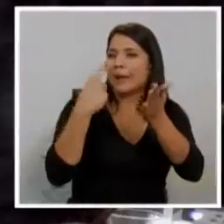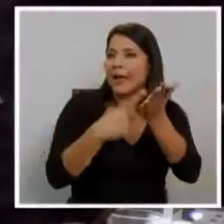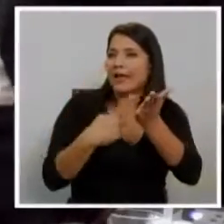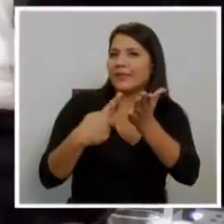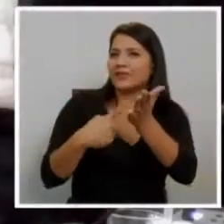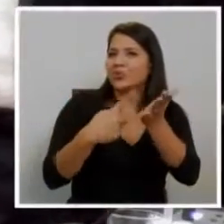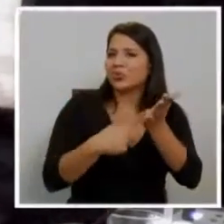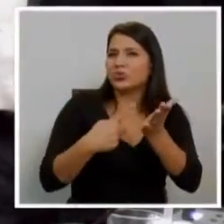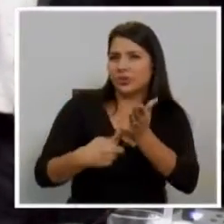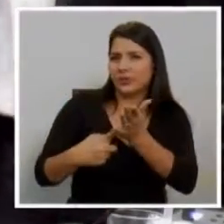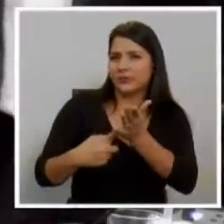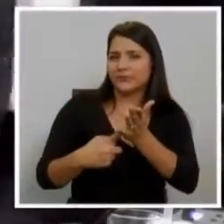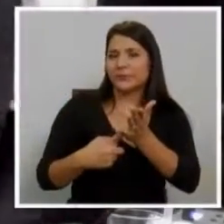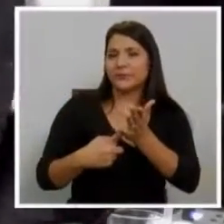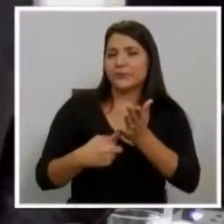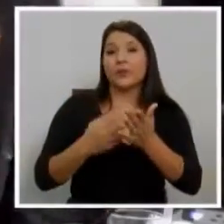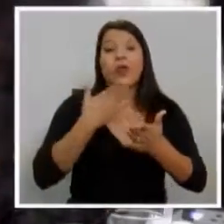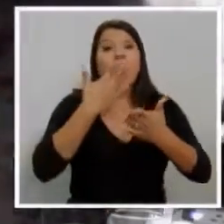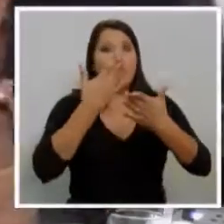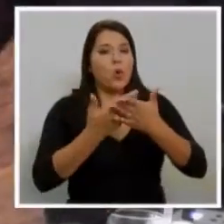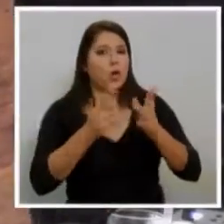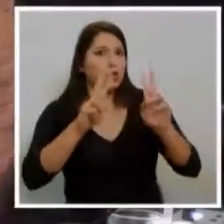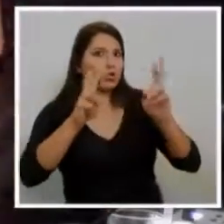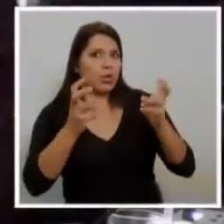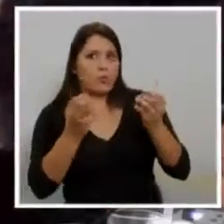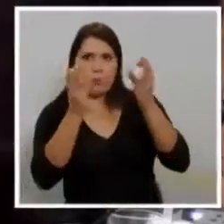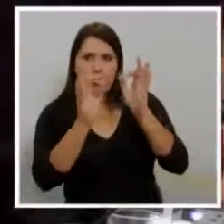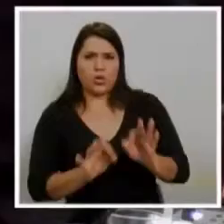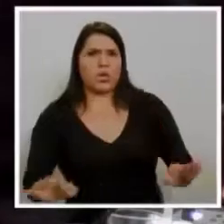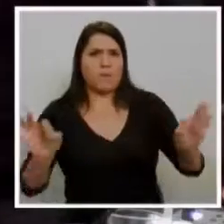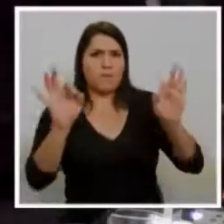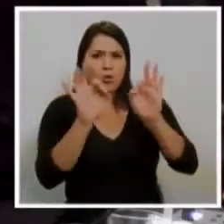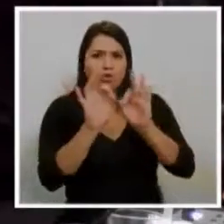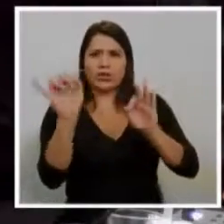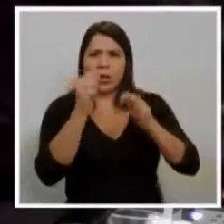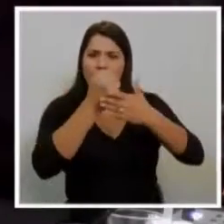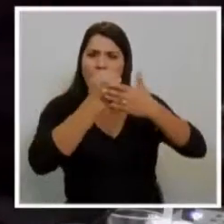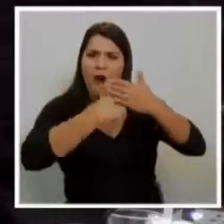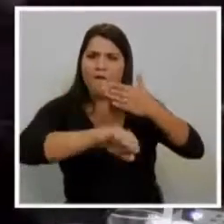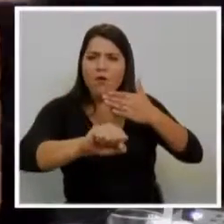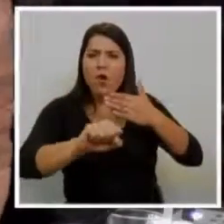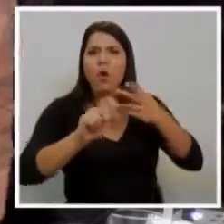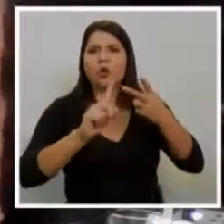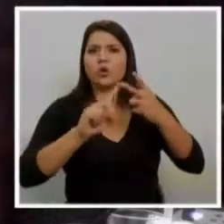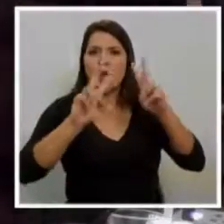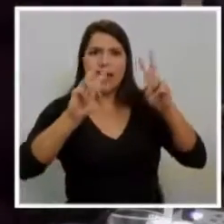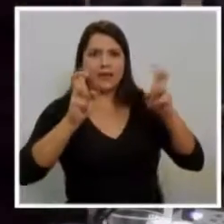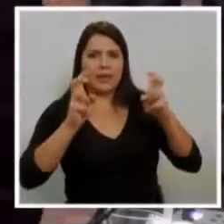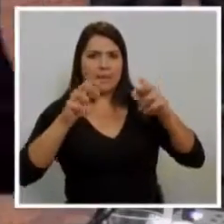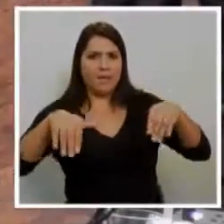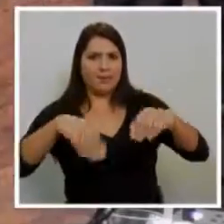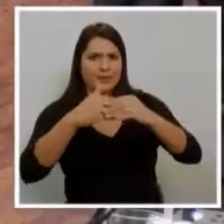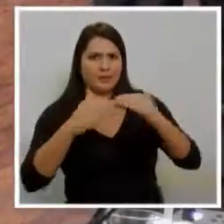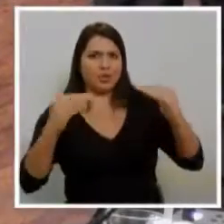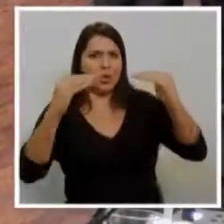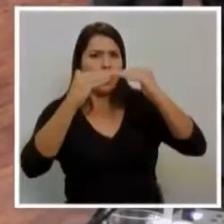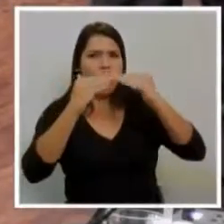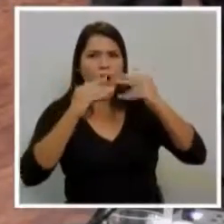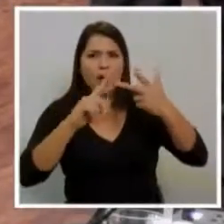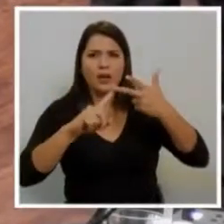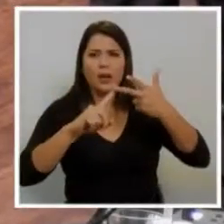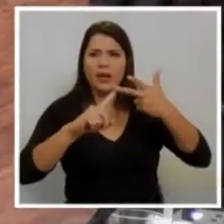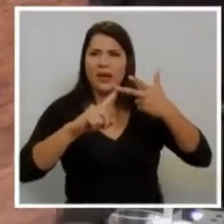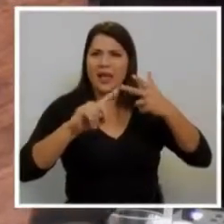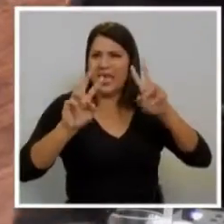de los eurobonos que mencionaba anteriormente? Bueno, vienen temas controversiales, el tema del aborto terapéutico, el tema del matrimonio igualitario, el tema de